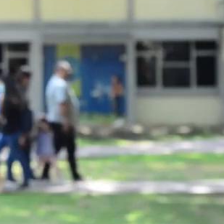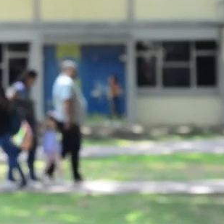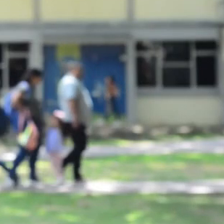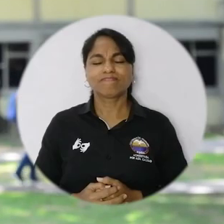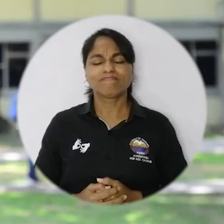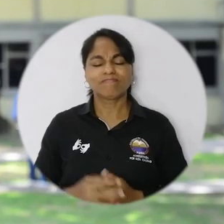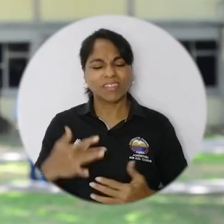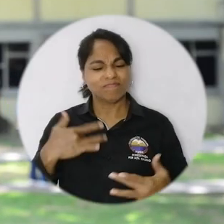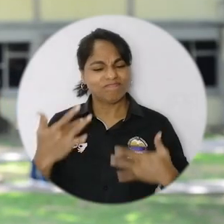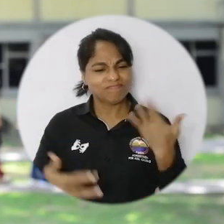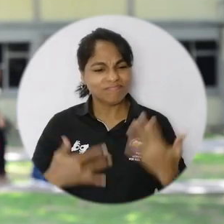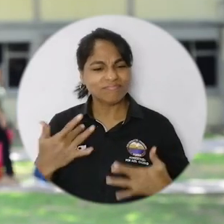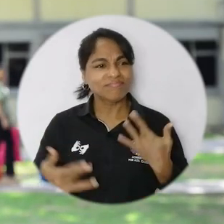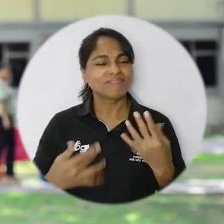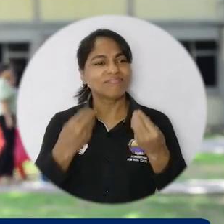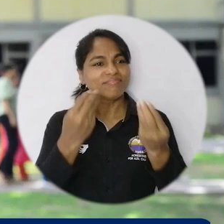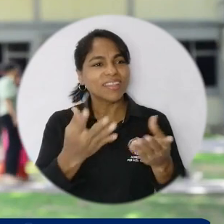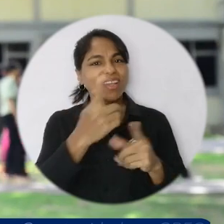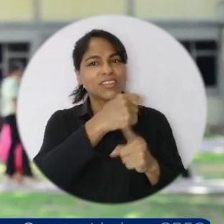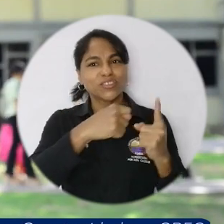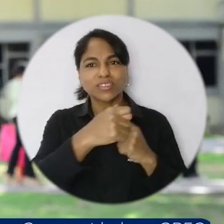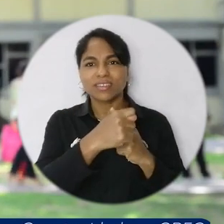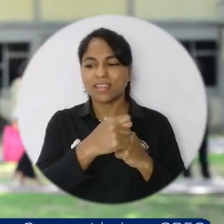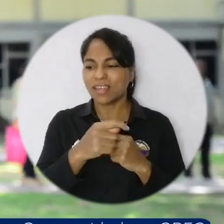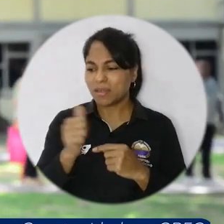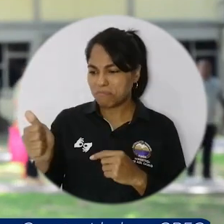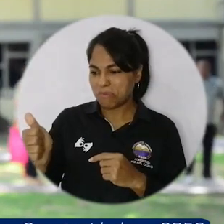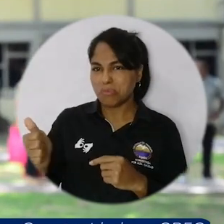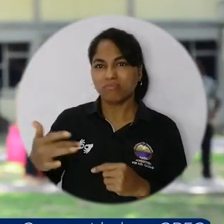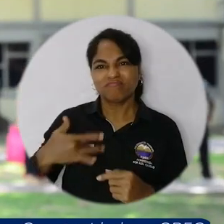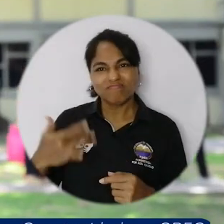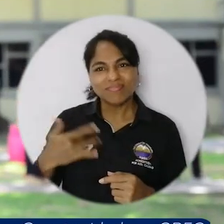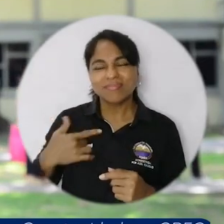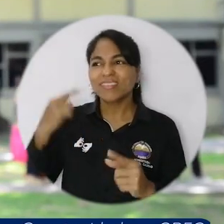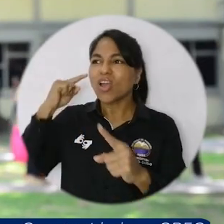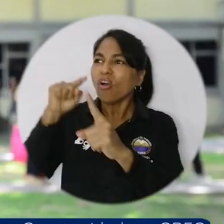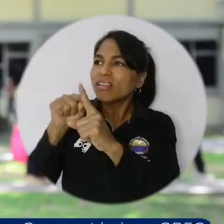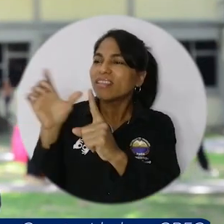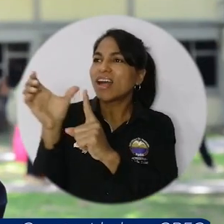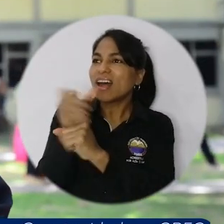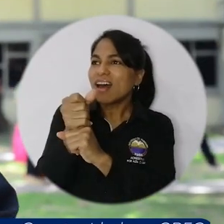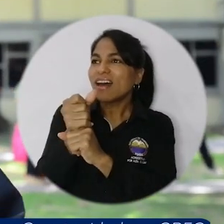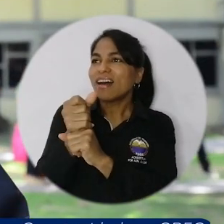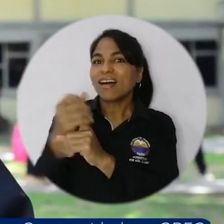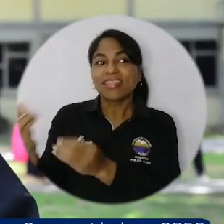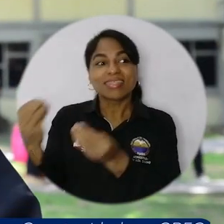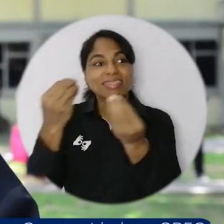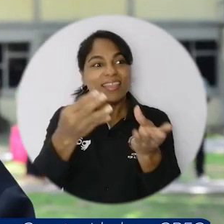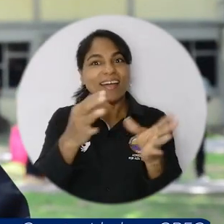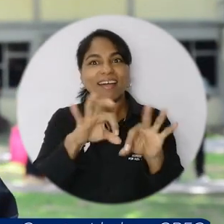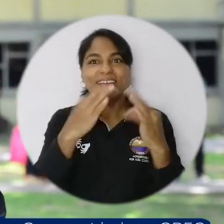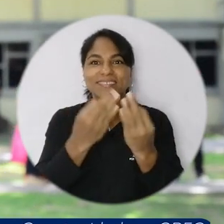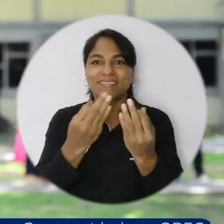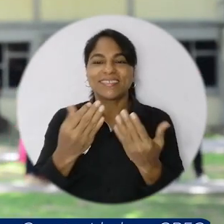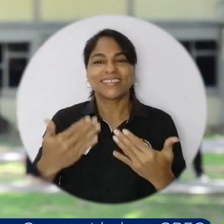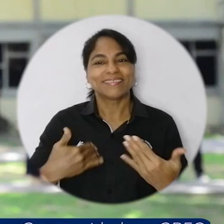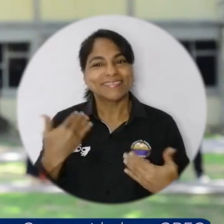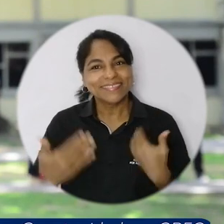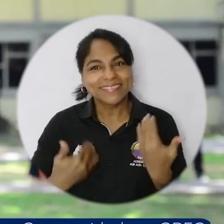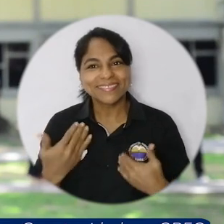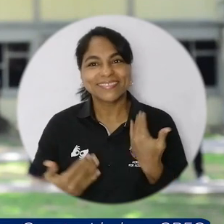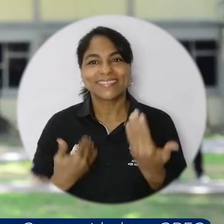Es una satisfacción para la sociedad, para ellos, de lograr ese sueño, la alegría para la familia. Y